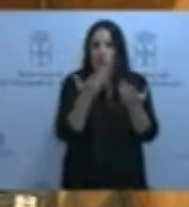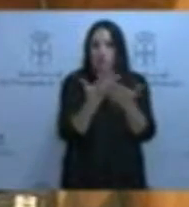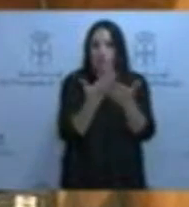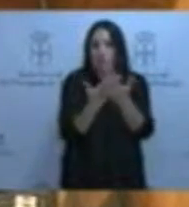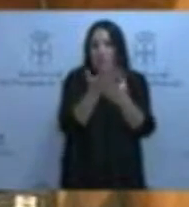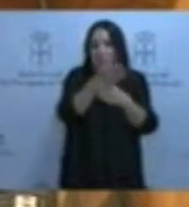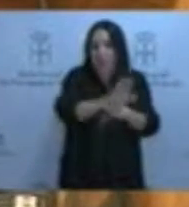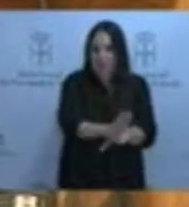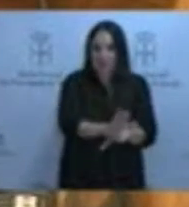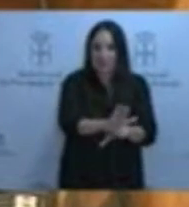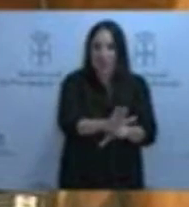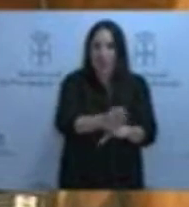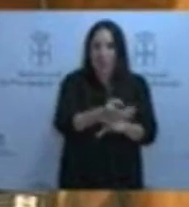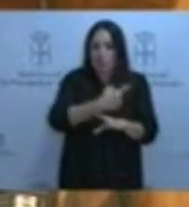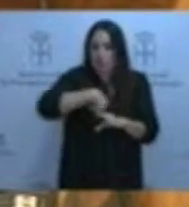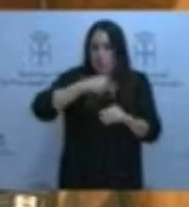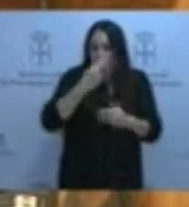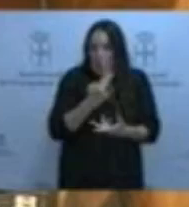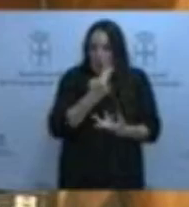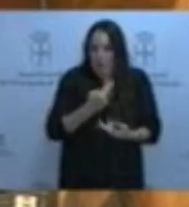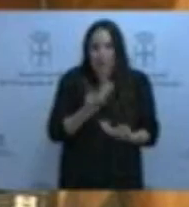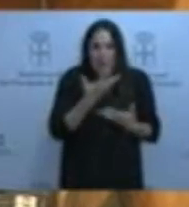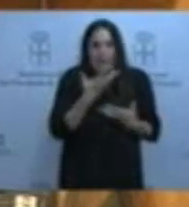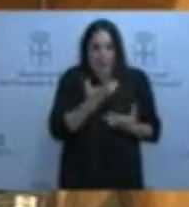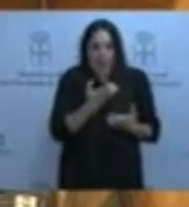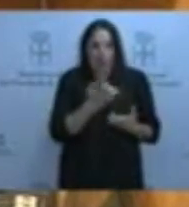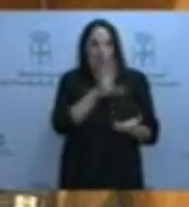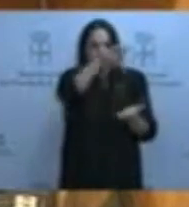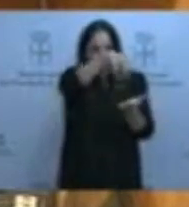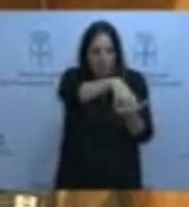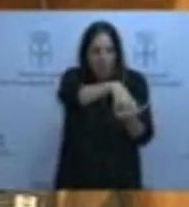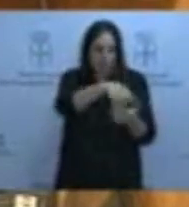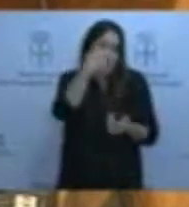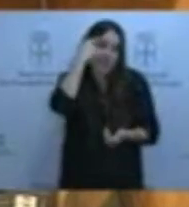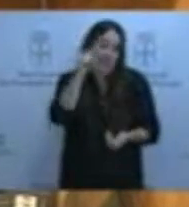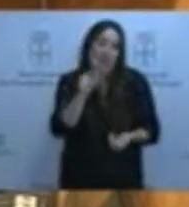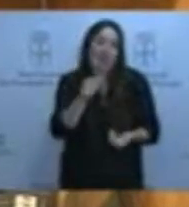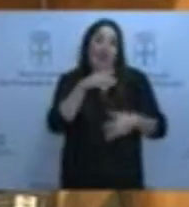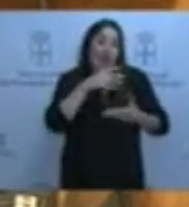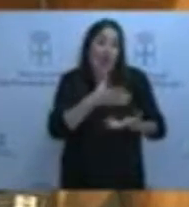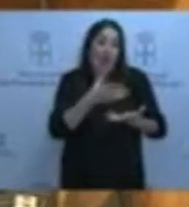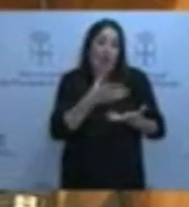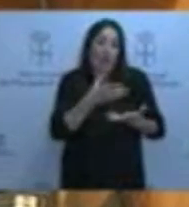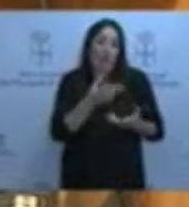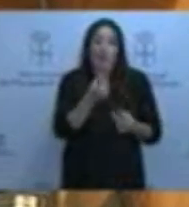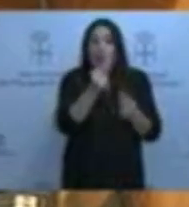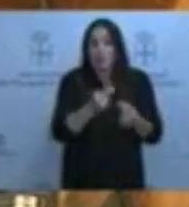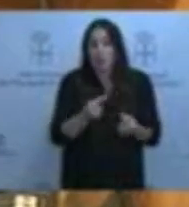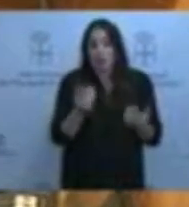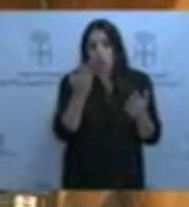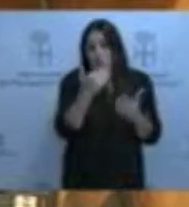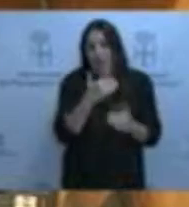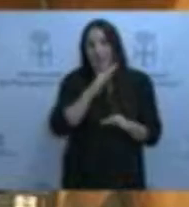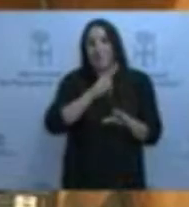existe un compromiso serio con este equipamiento. Como saben, no tenemos en este momento disponibilidad presupuestaria para